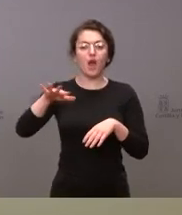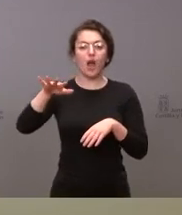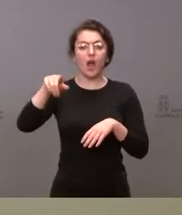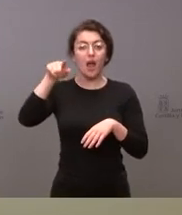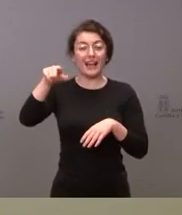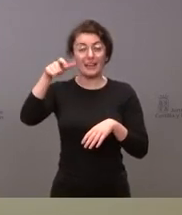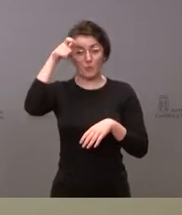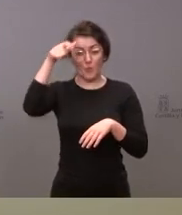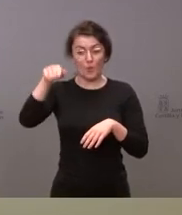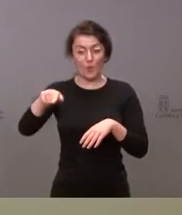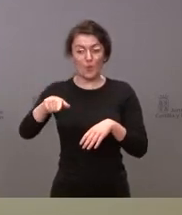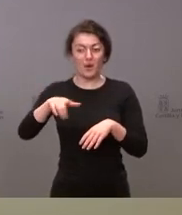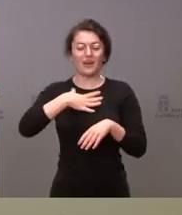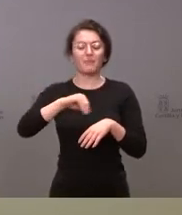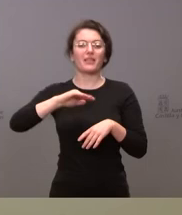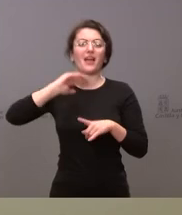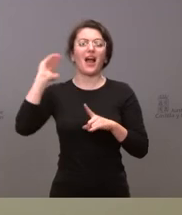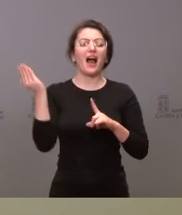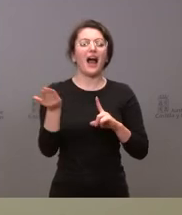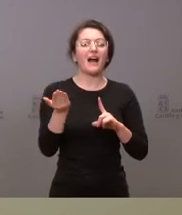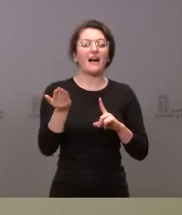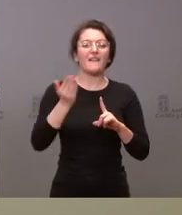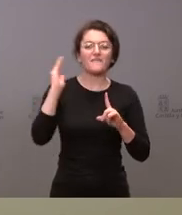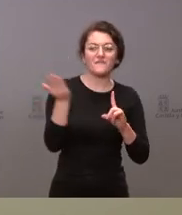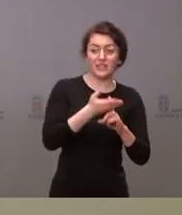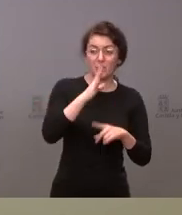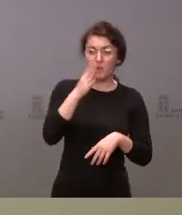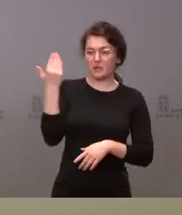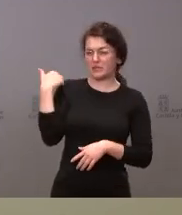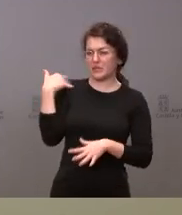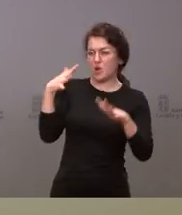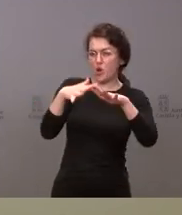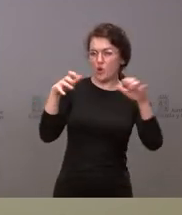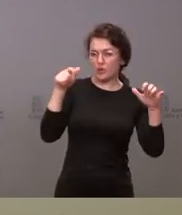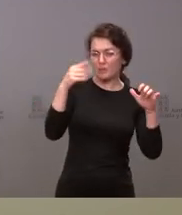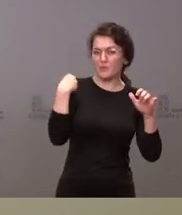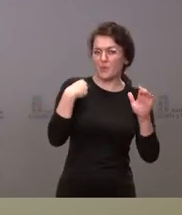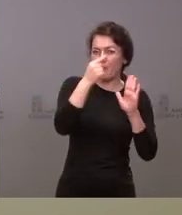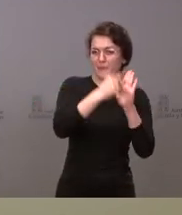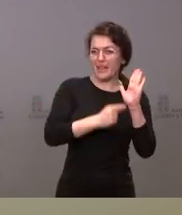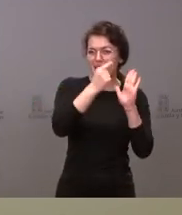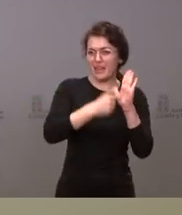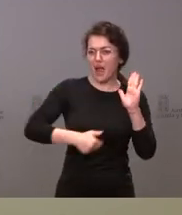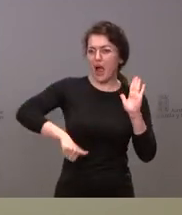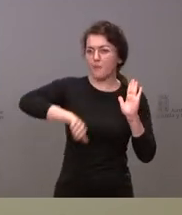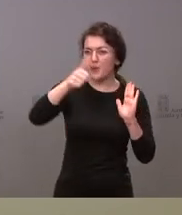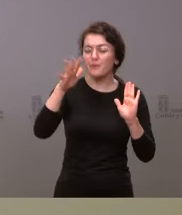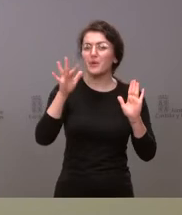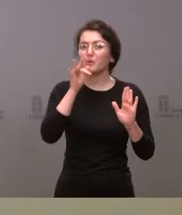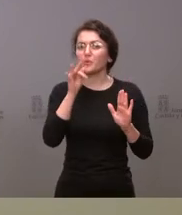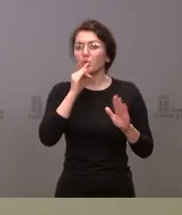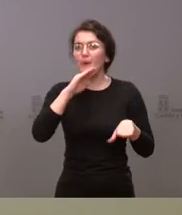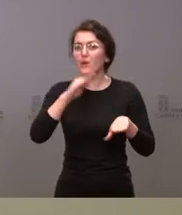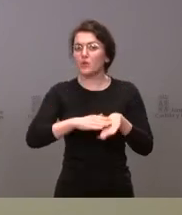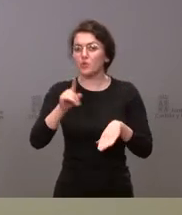medida que se aprobó en las Cortes hace unos años que no se ha llevado a cabo hemos conocido en las últimas horas la postura